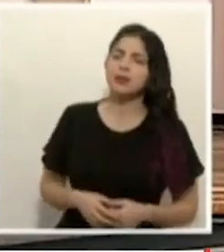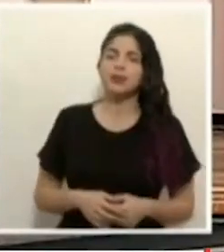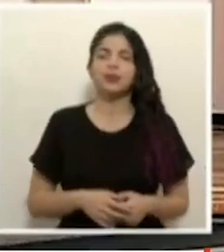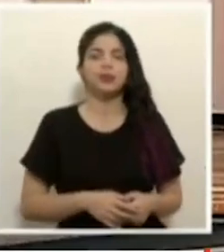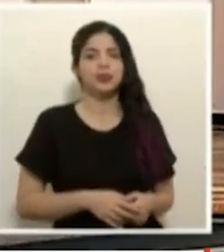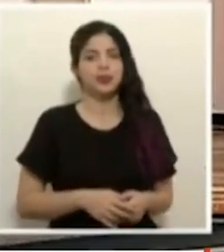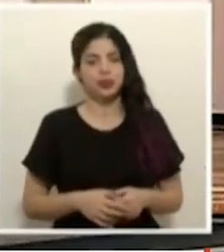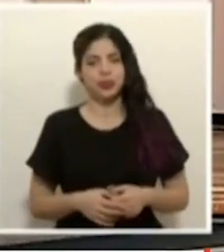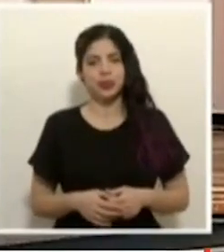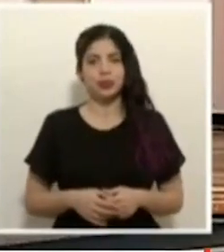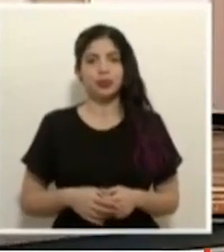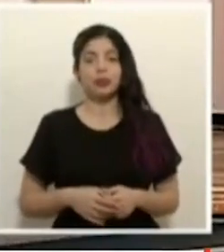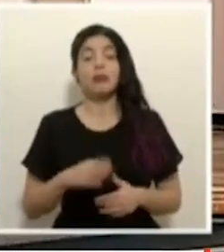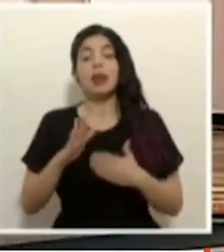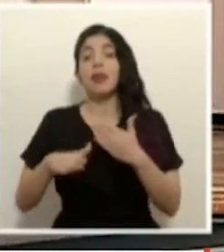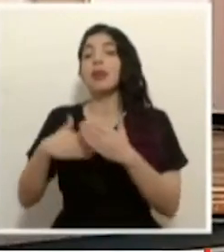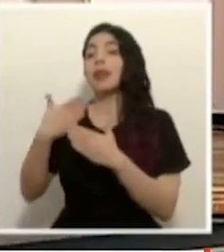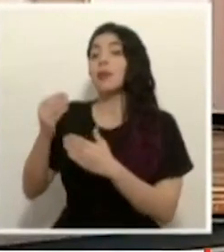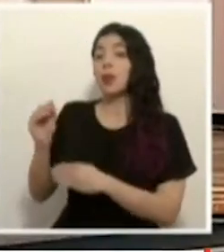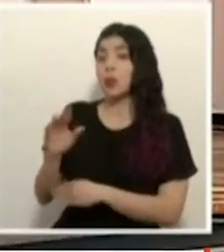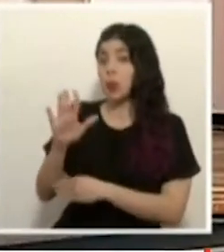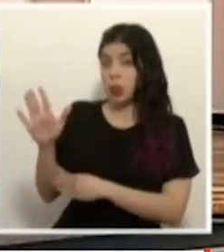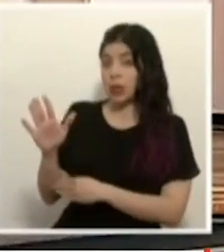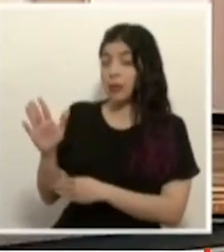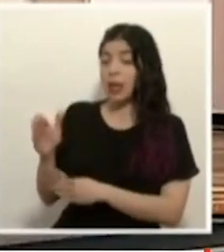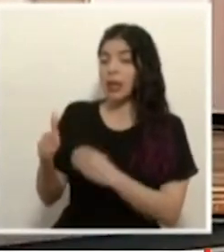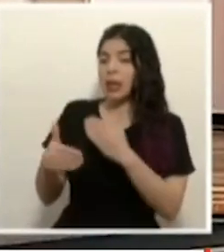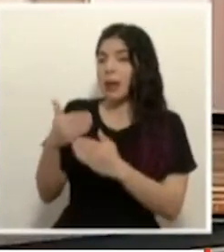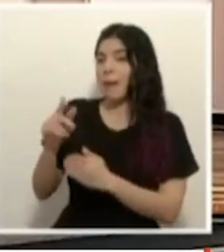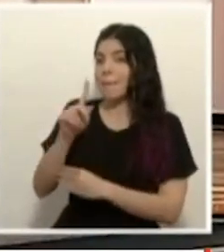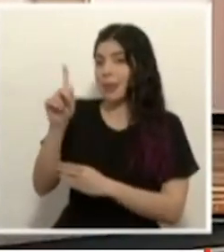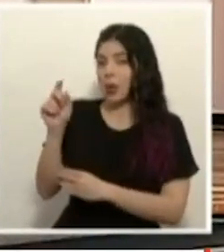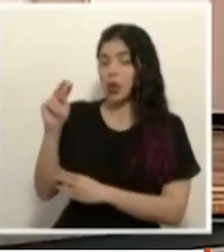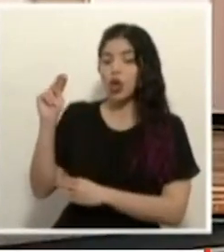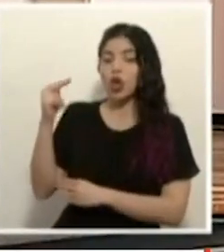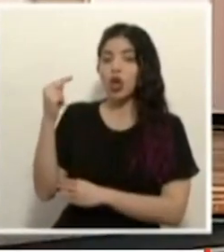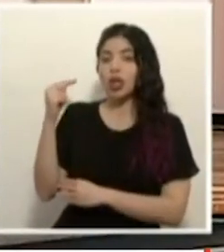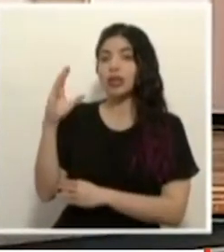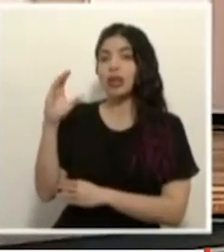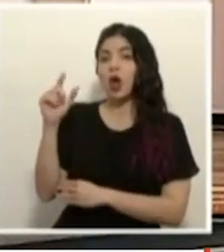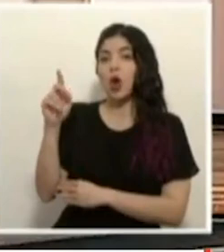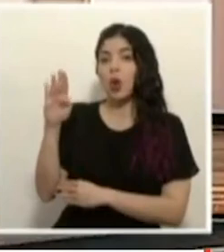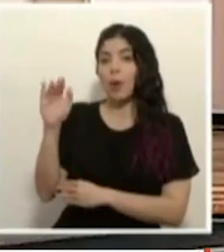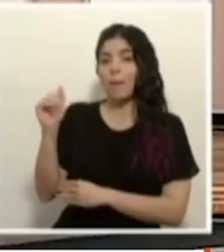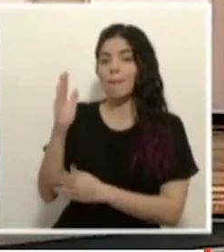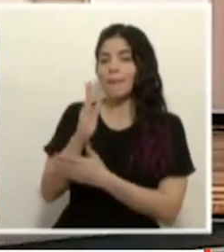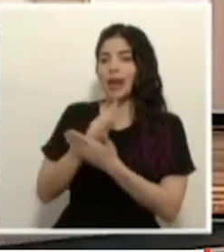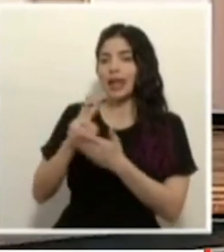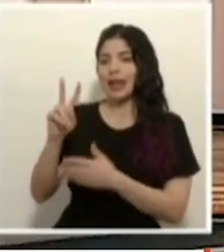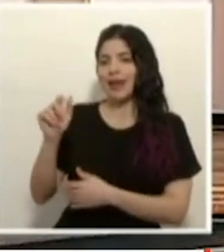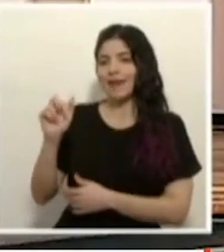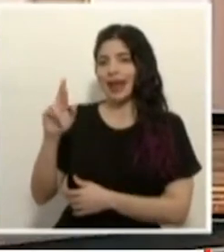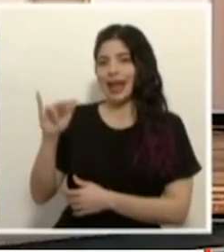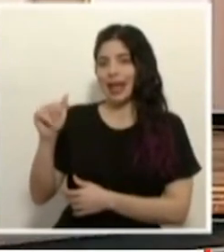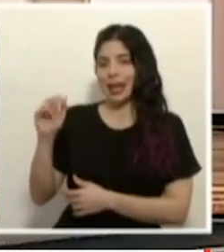de seguido Multimedios atenderemos la consulta de Noticias Colombia por parte de Valeria Martínez